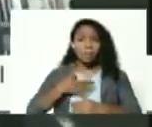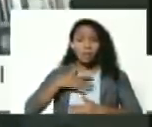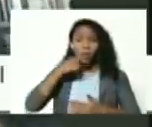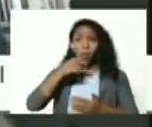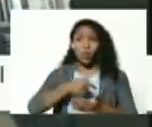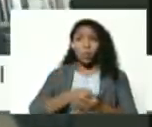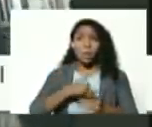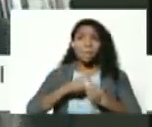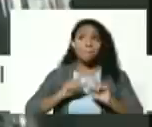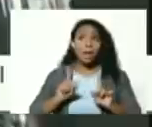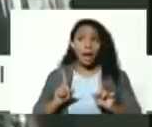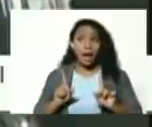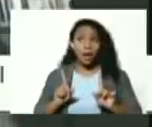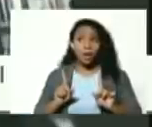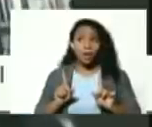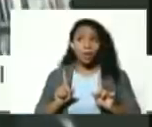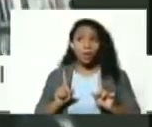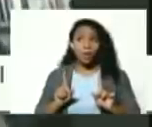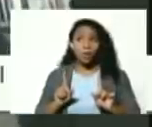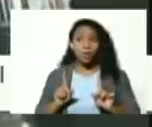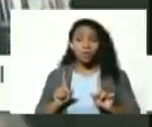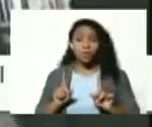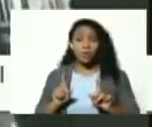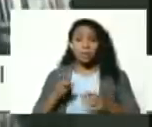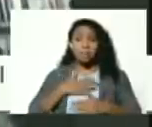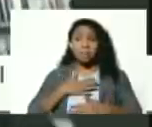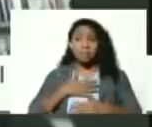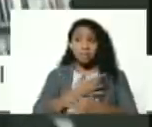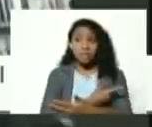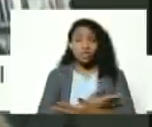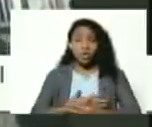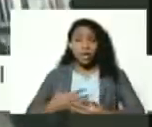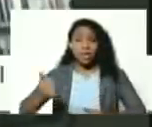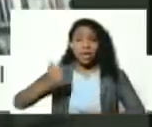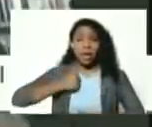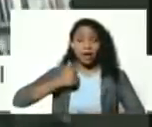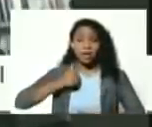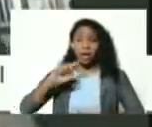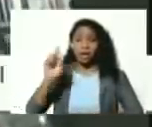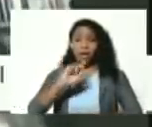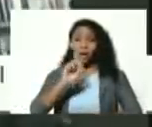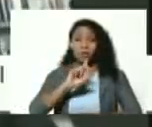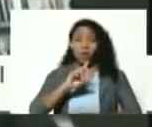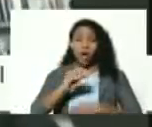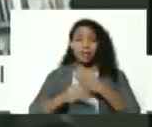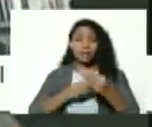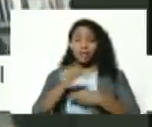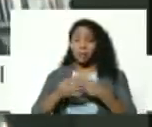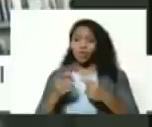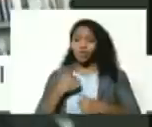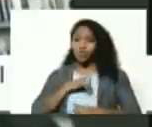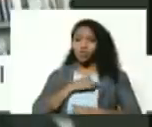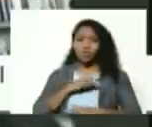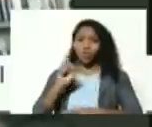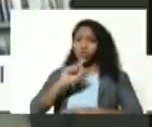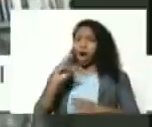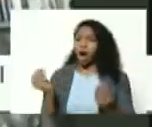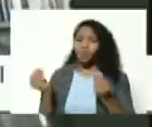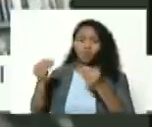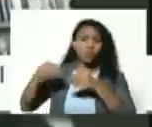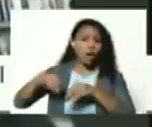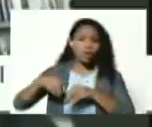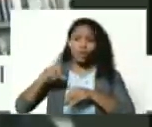pero por parte de millones de canadienses que no estamos de acuerdo con la política